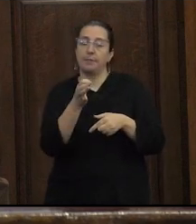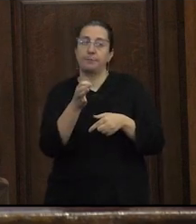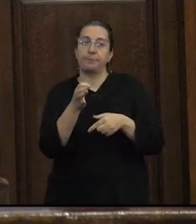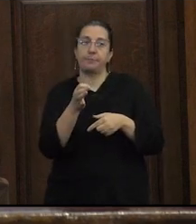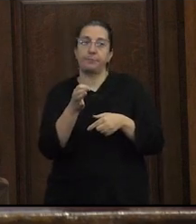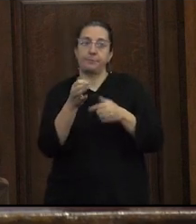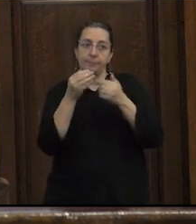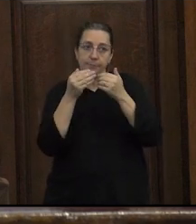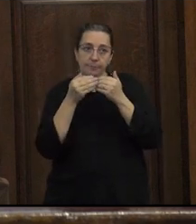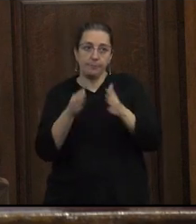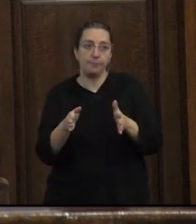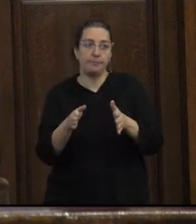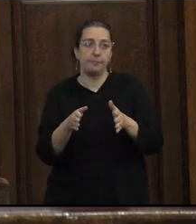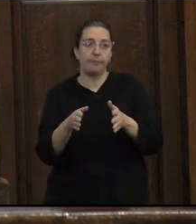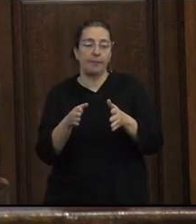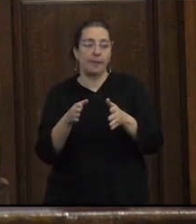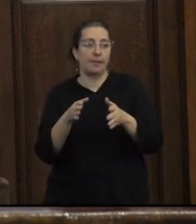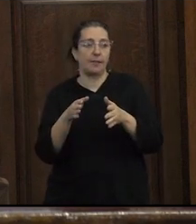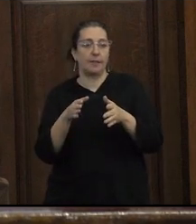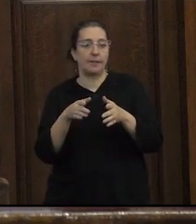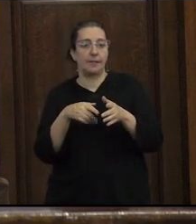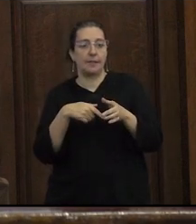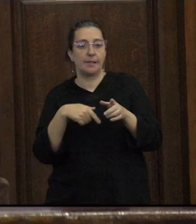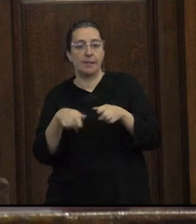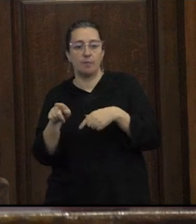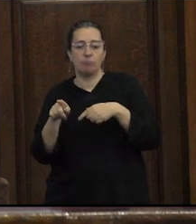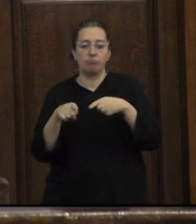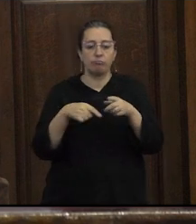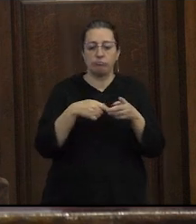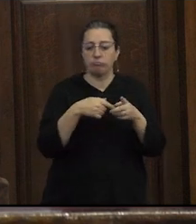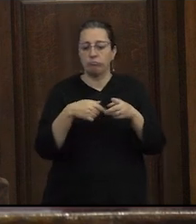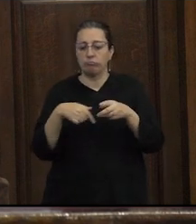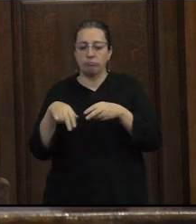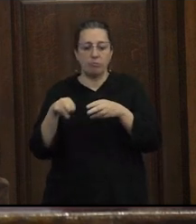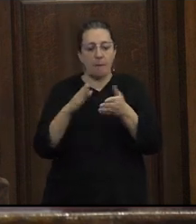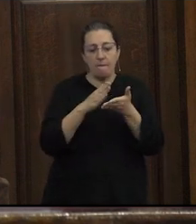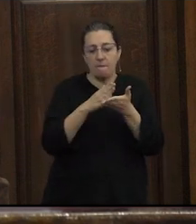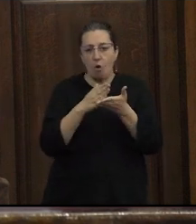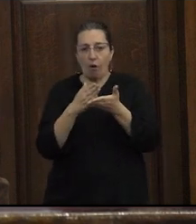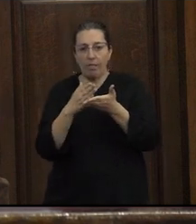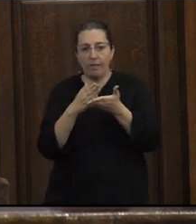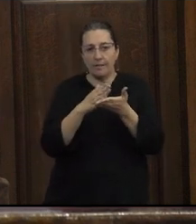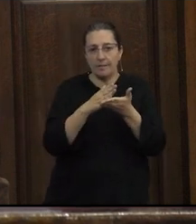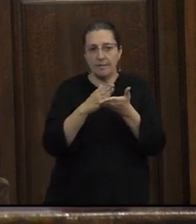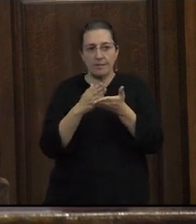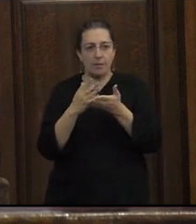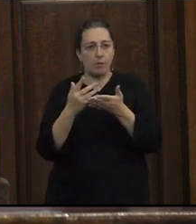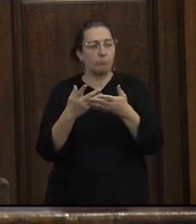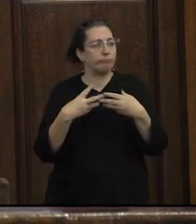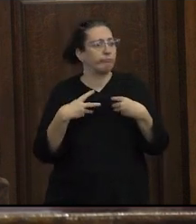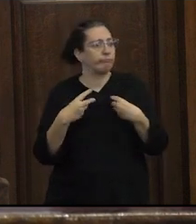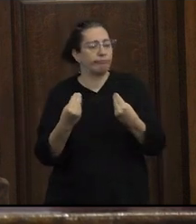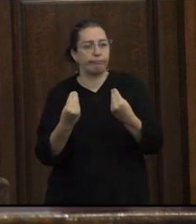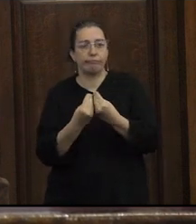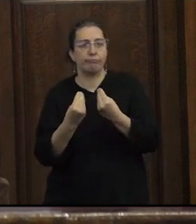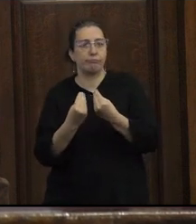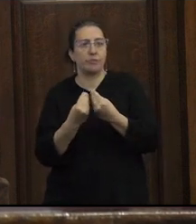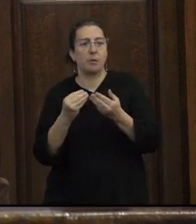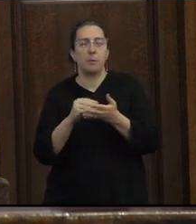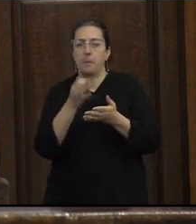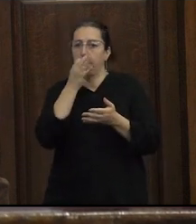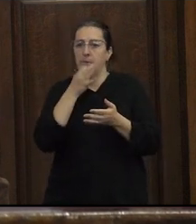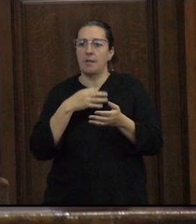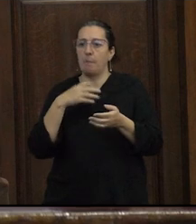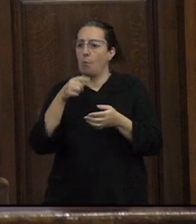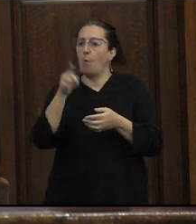este a partir del tránsito por los márgenes por los bordes como me he sentido muchas veces cuando me